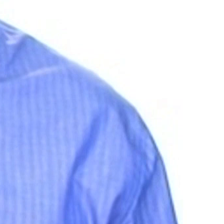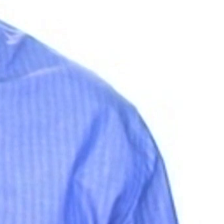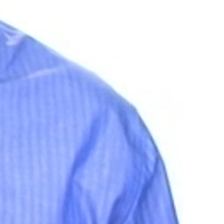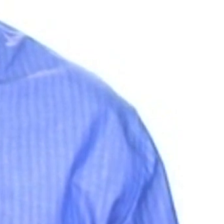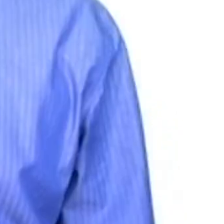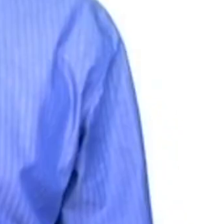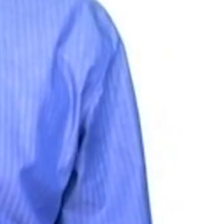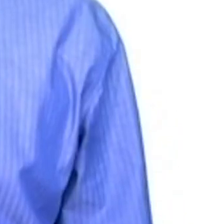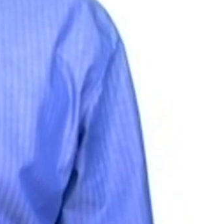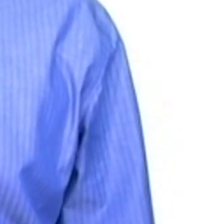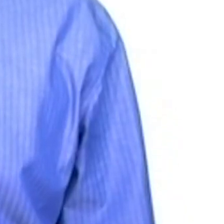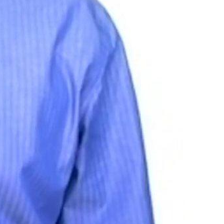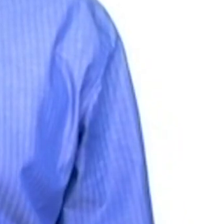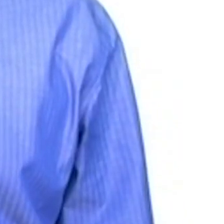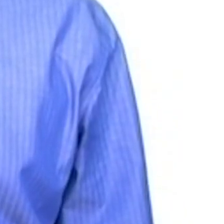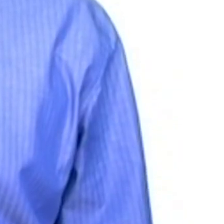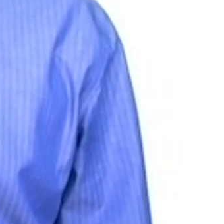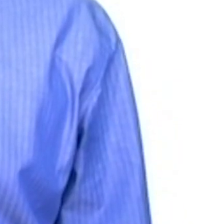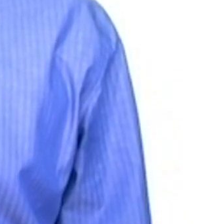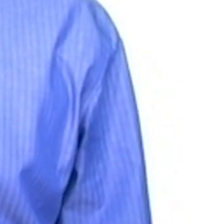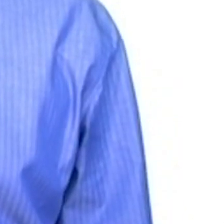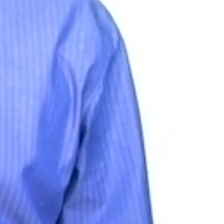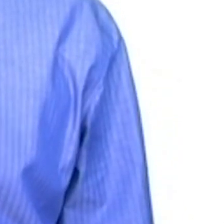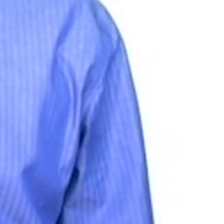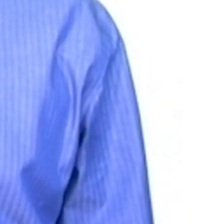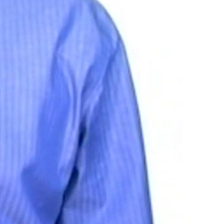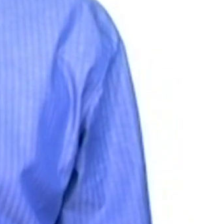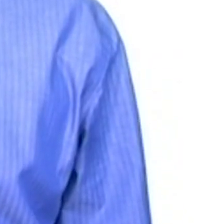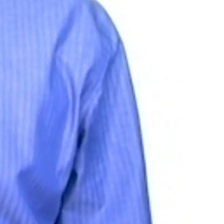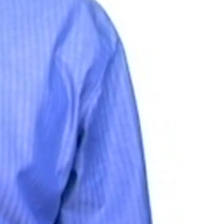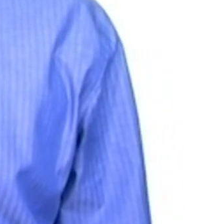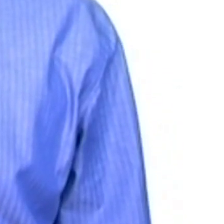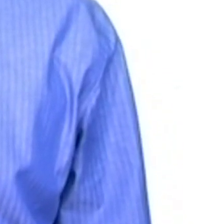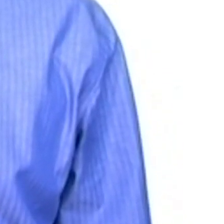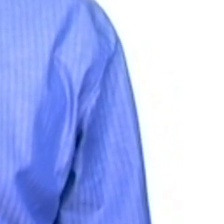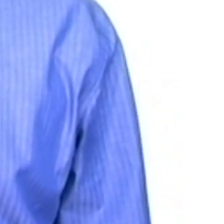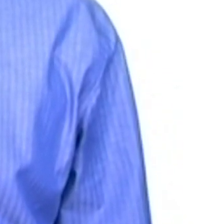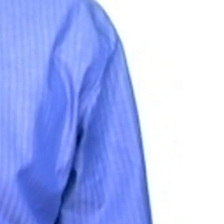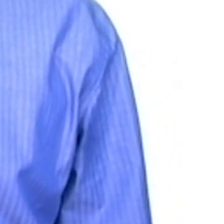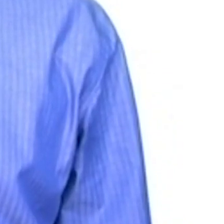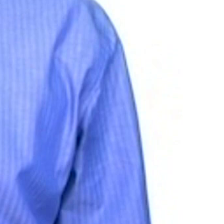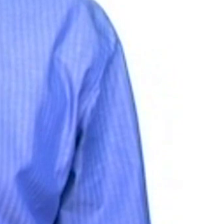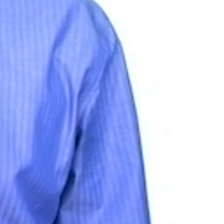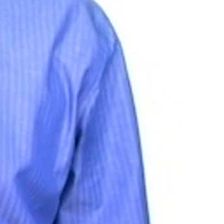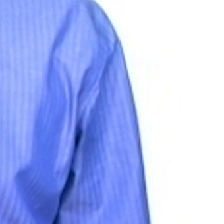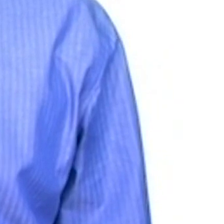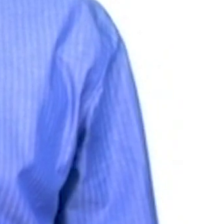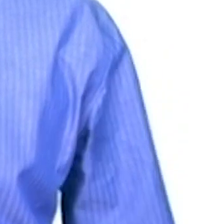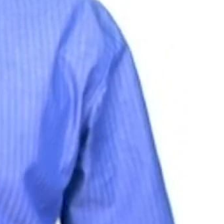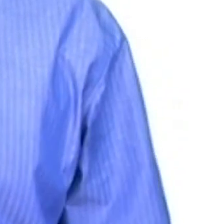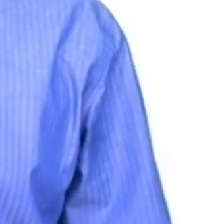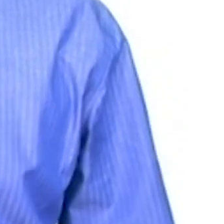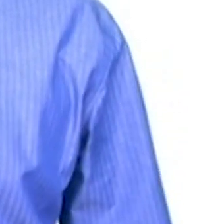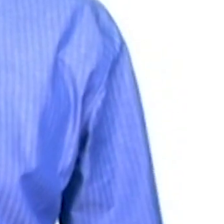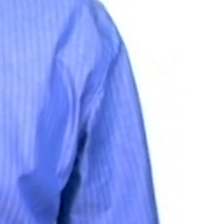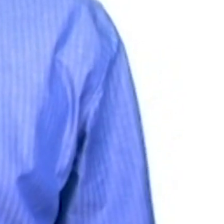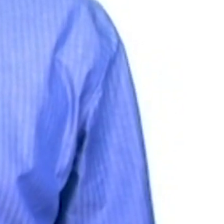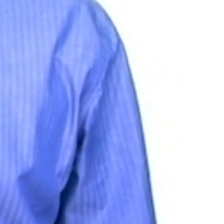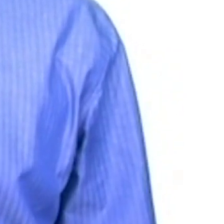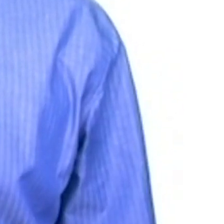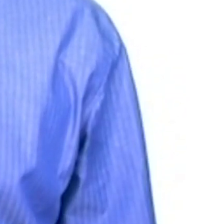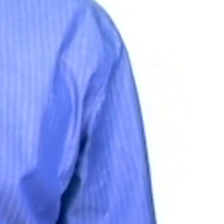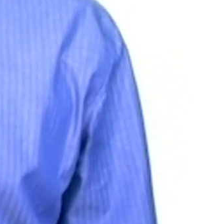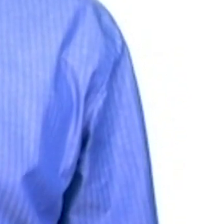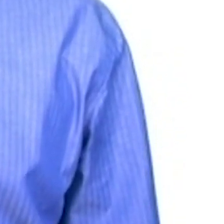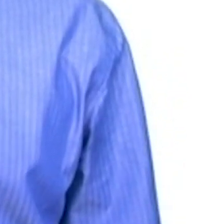salir adelante. Después defina la situación actual. La primera responsabilidad de un líder es definir la realidad. Construya en equipo